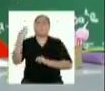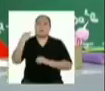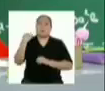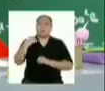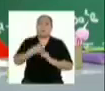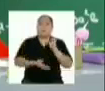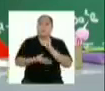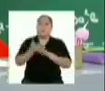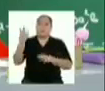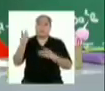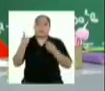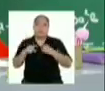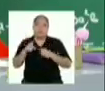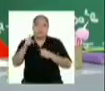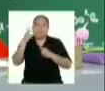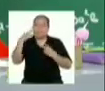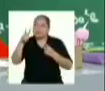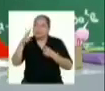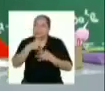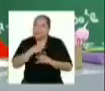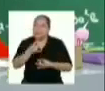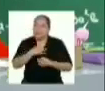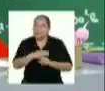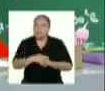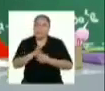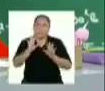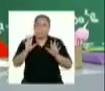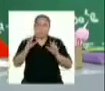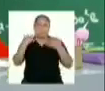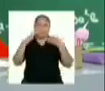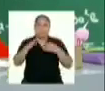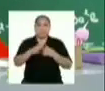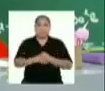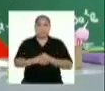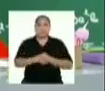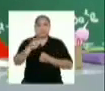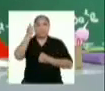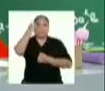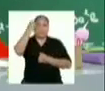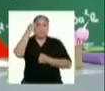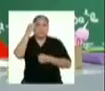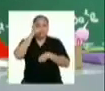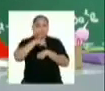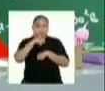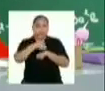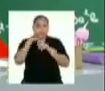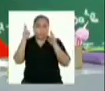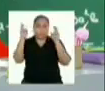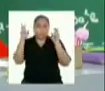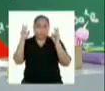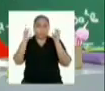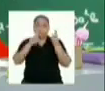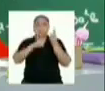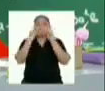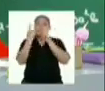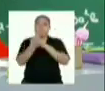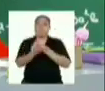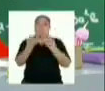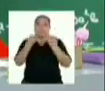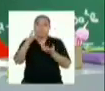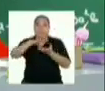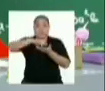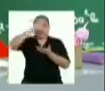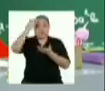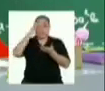Siempre se va cuando la cosa se empieza a poner interesante. Bueno, ahora sí, considerando el tema del reciclaje y que todos queremos aprender más